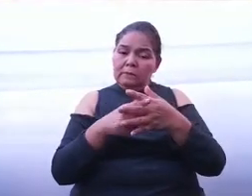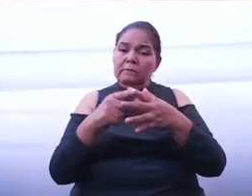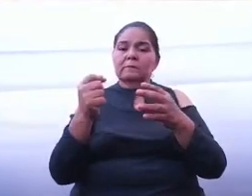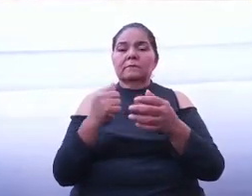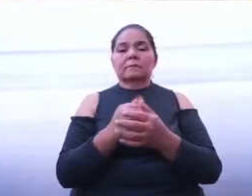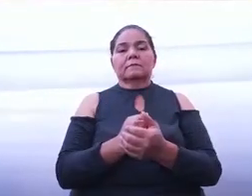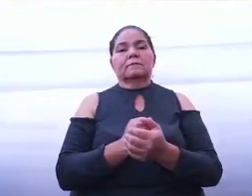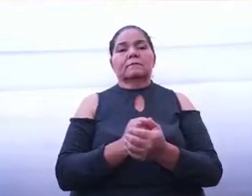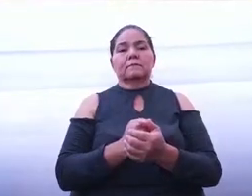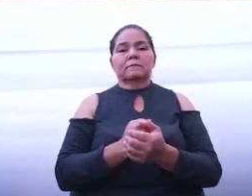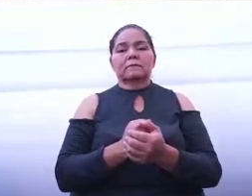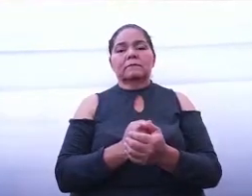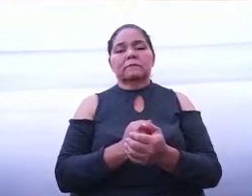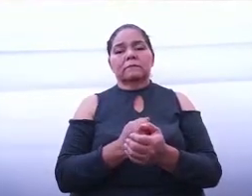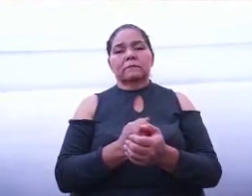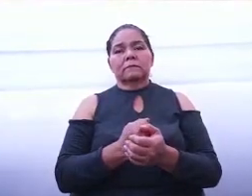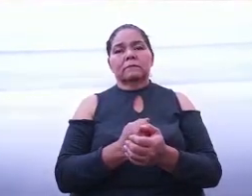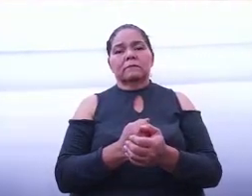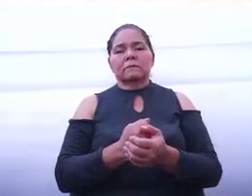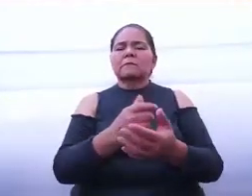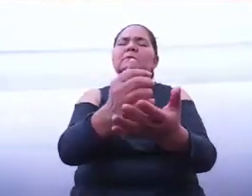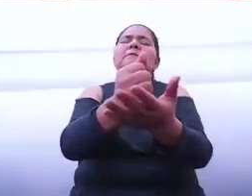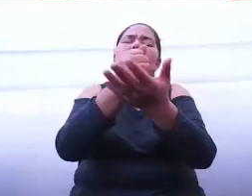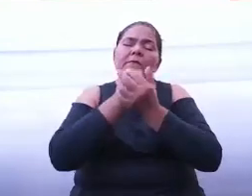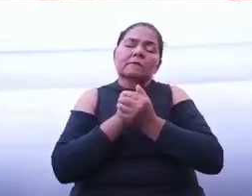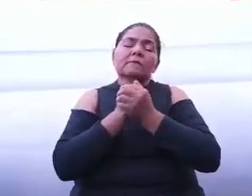Gobernadora, apóyenos.